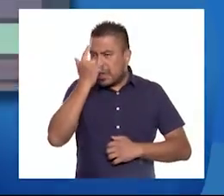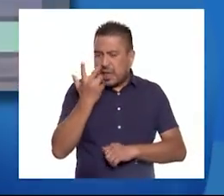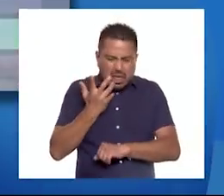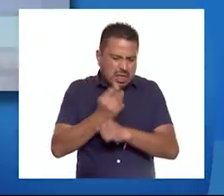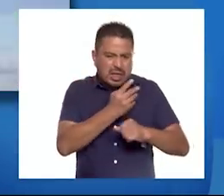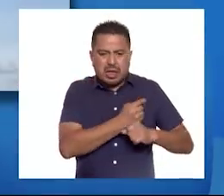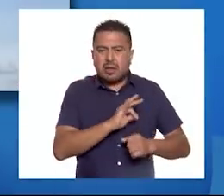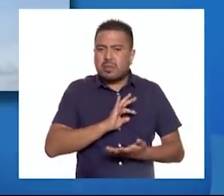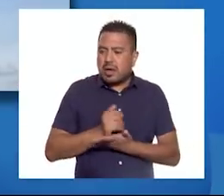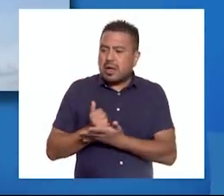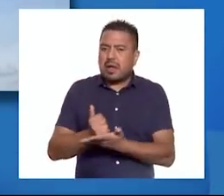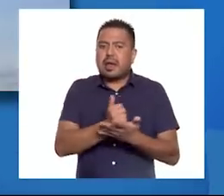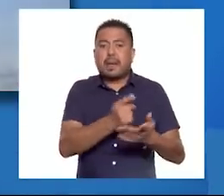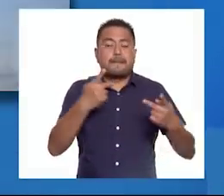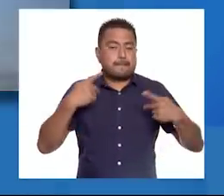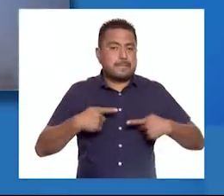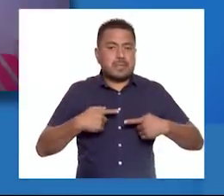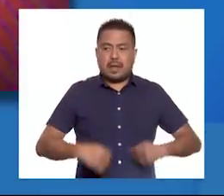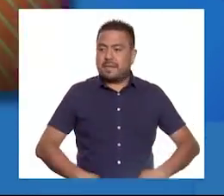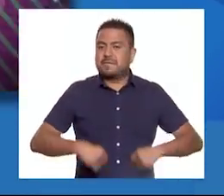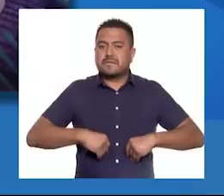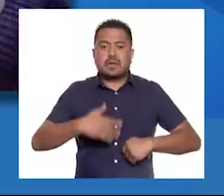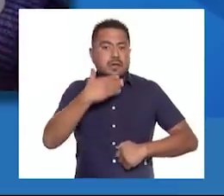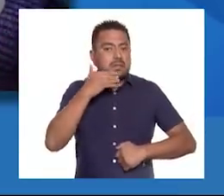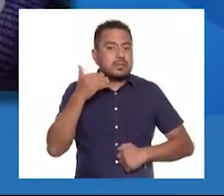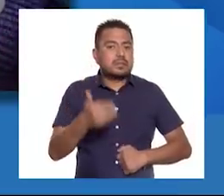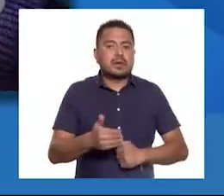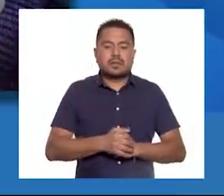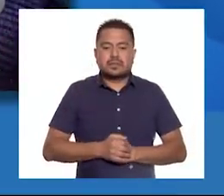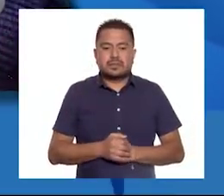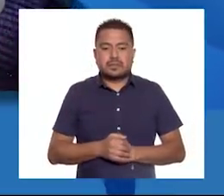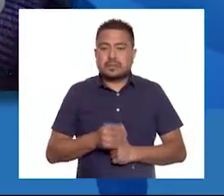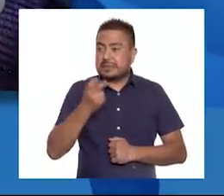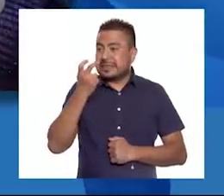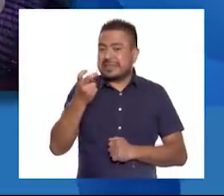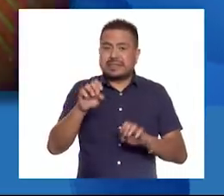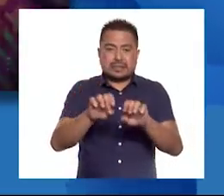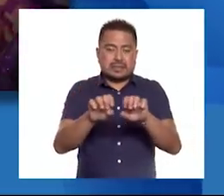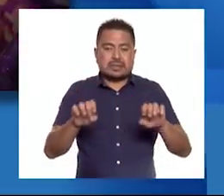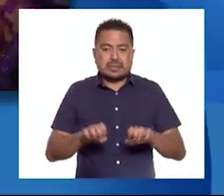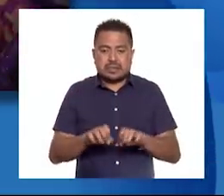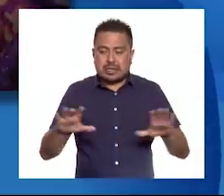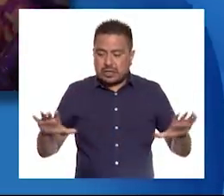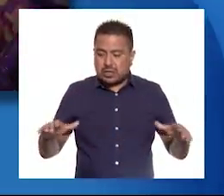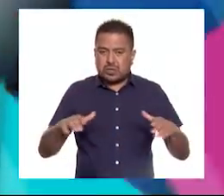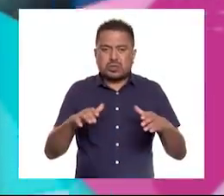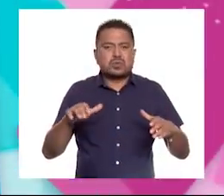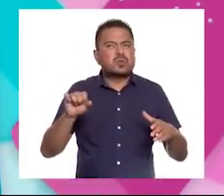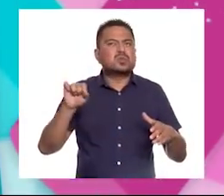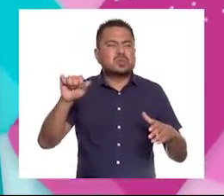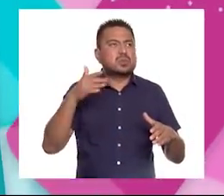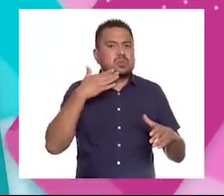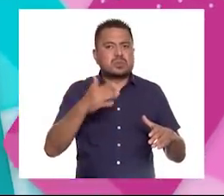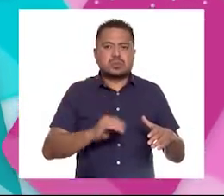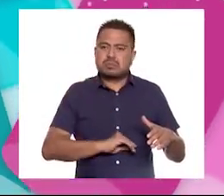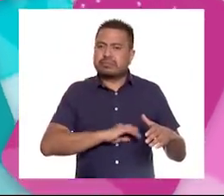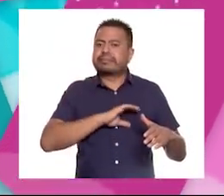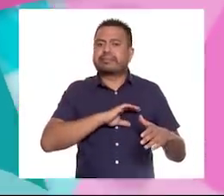que ayuden a las personas a vivir en bienestar. Este es el Equipo Súper Entusiasta.